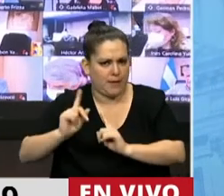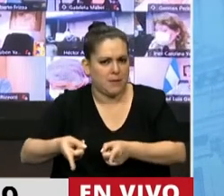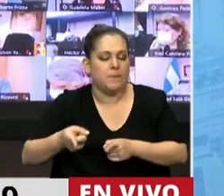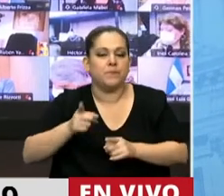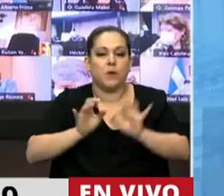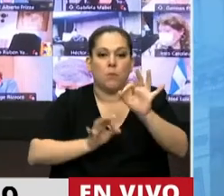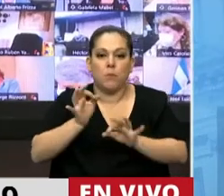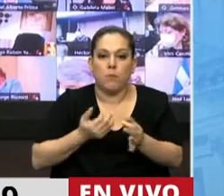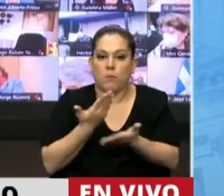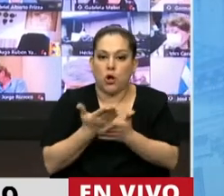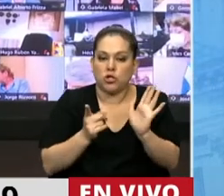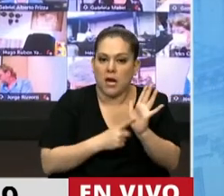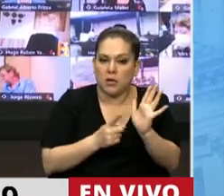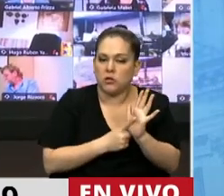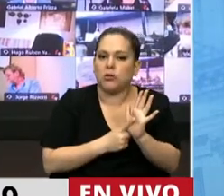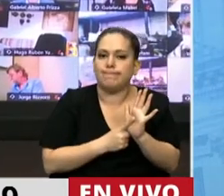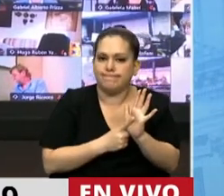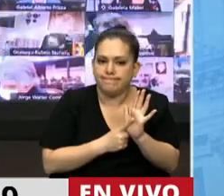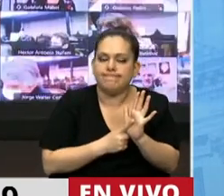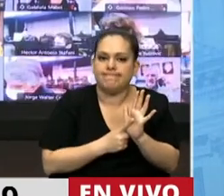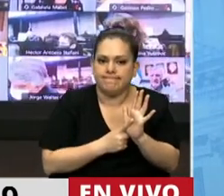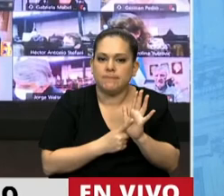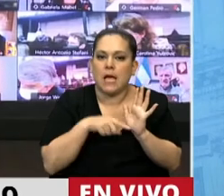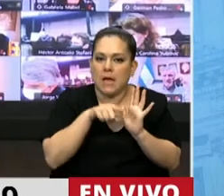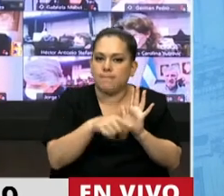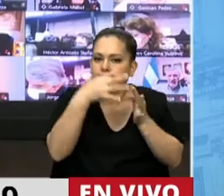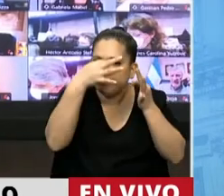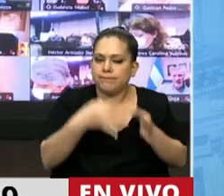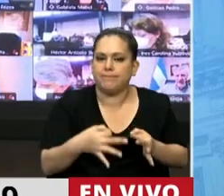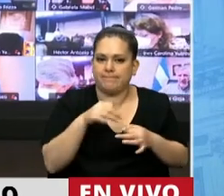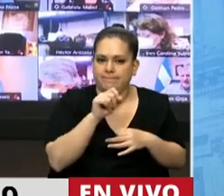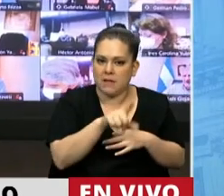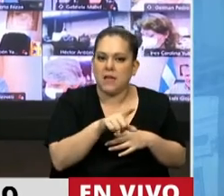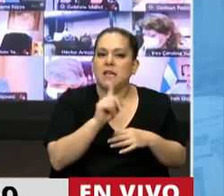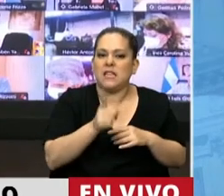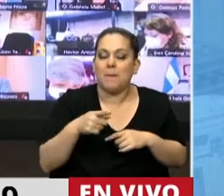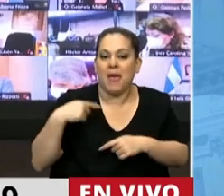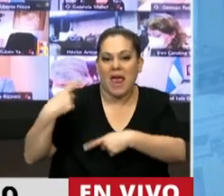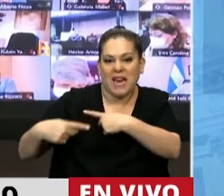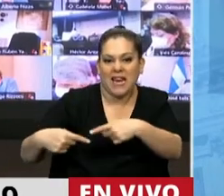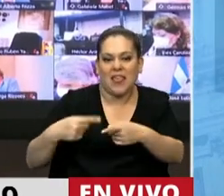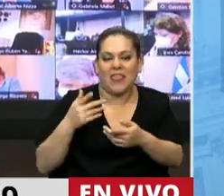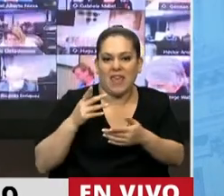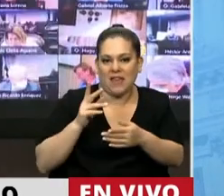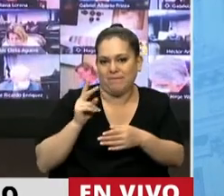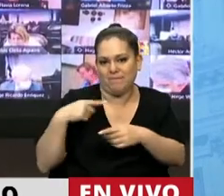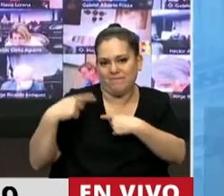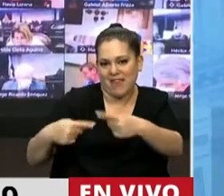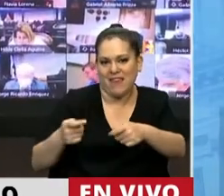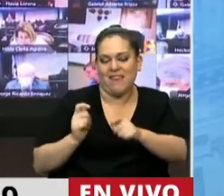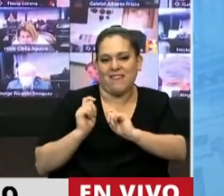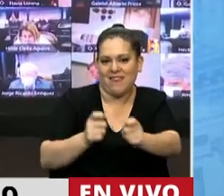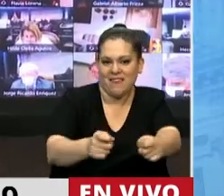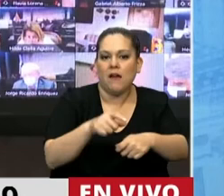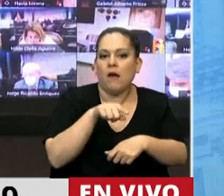no desprotege de ninguna manera la legítima. Y los herederos siempre están protegidos por la acción para asegurar su